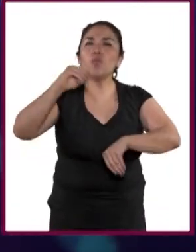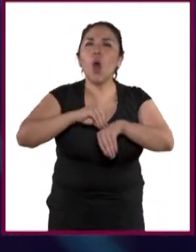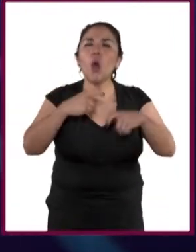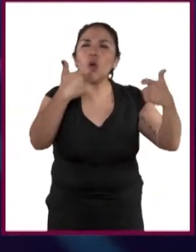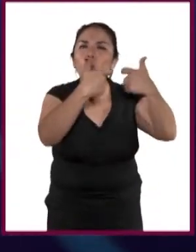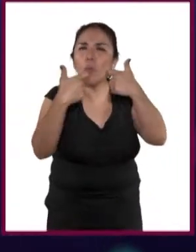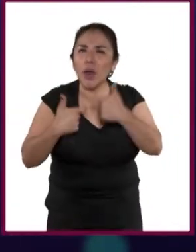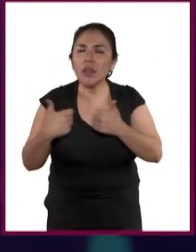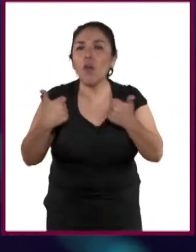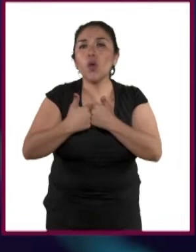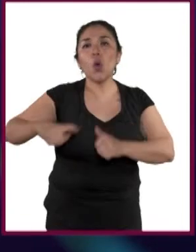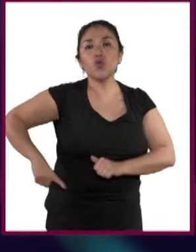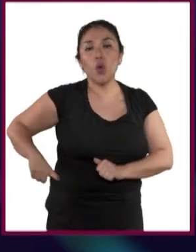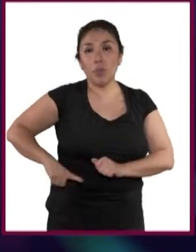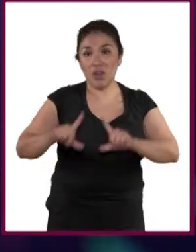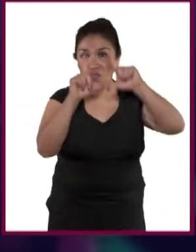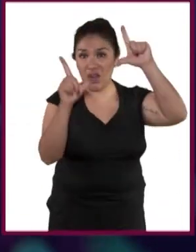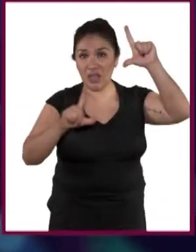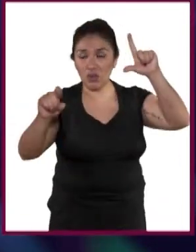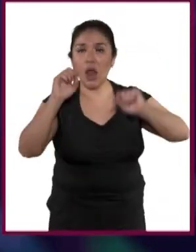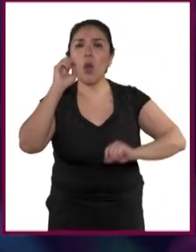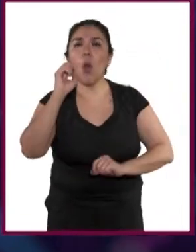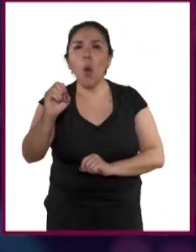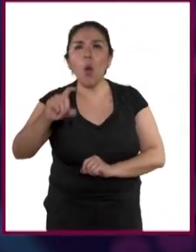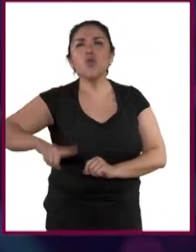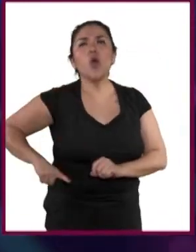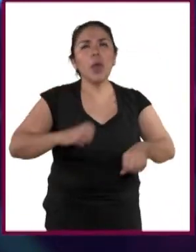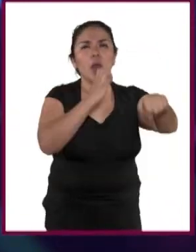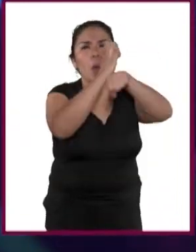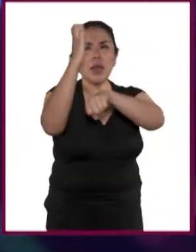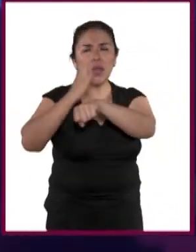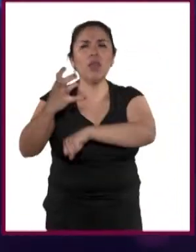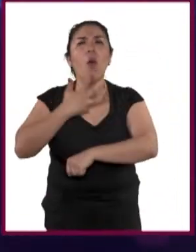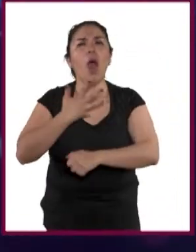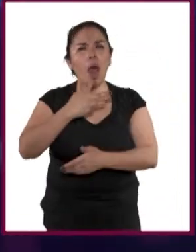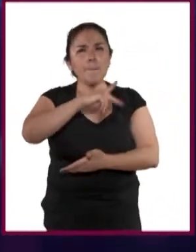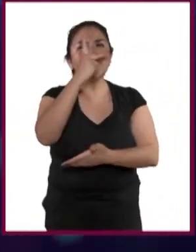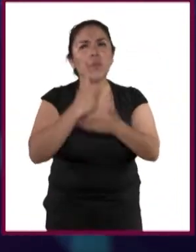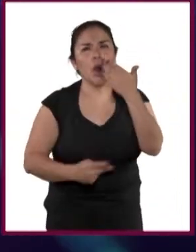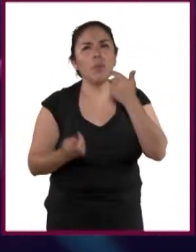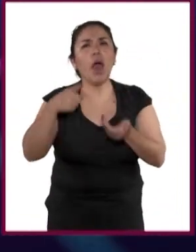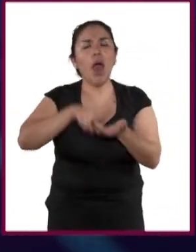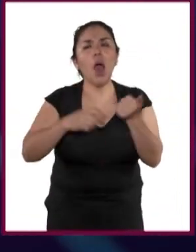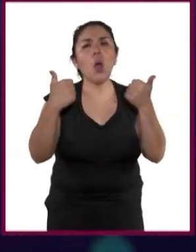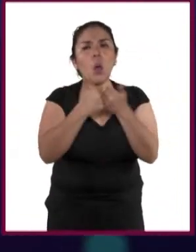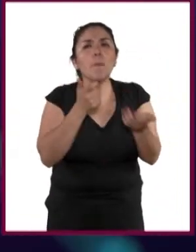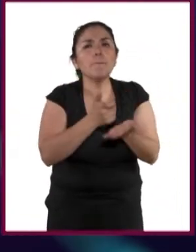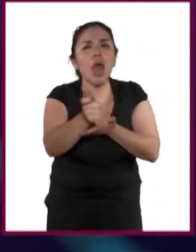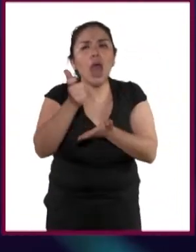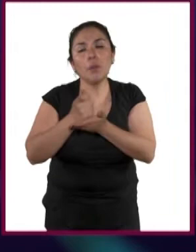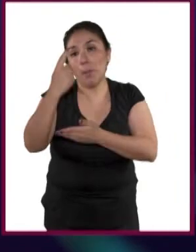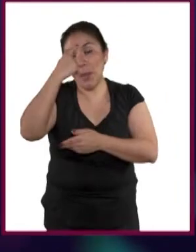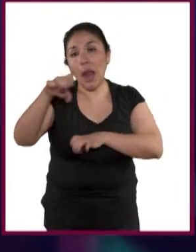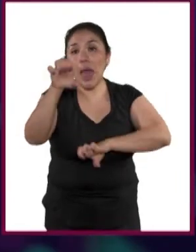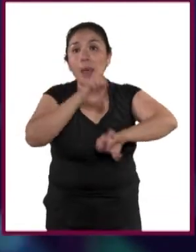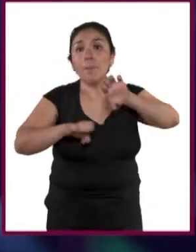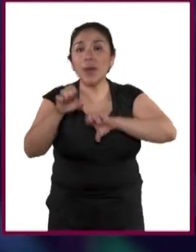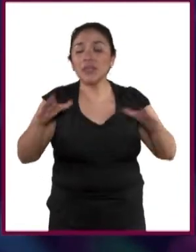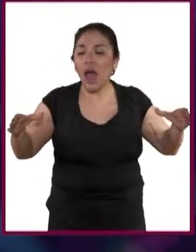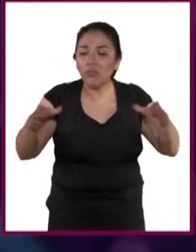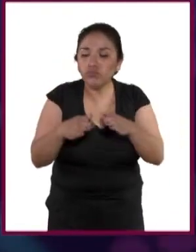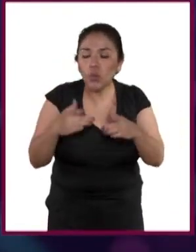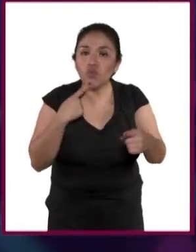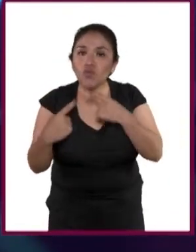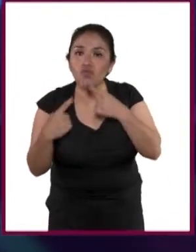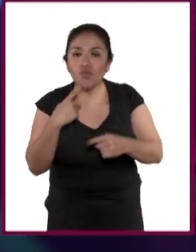Los gobiernos, el gobierno nacional, los gobiernos estatales tienen programas que están financiando cooperativas. Entonces,